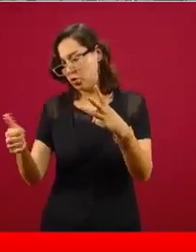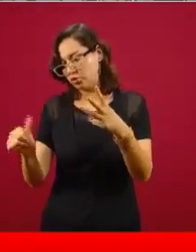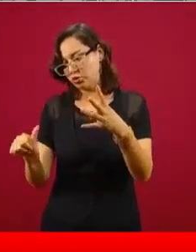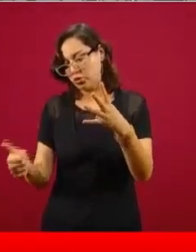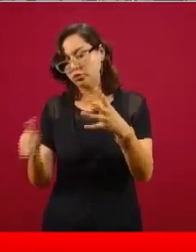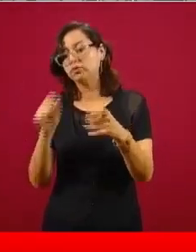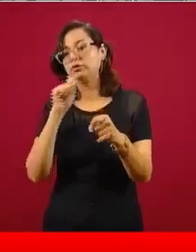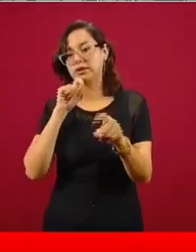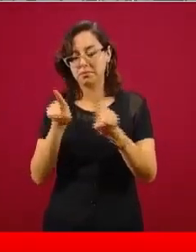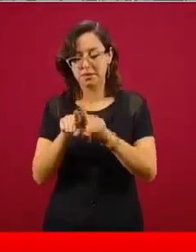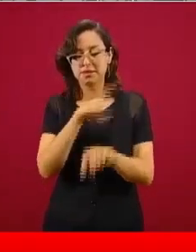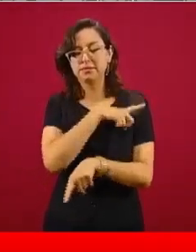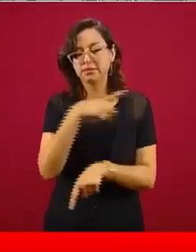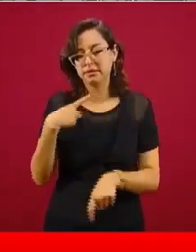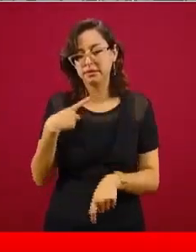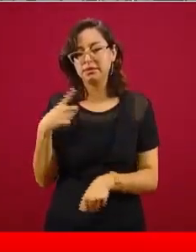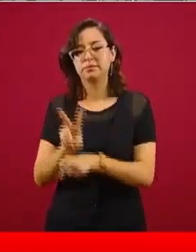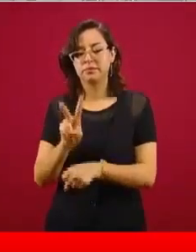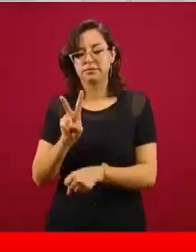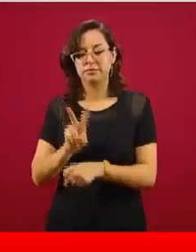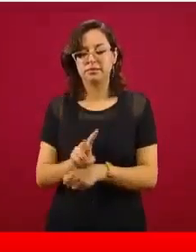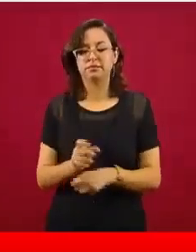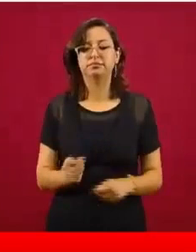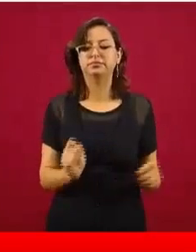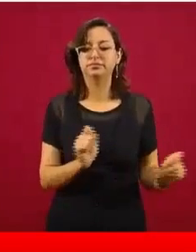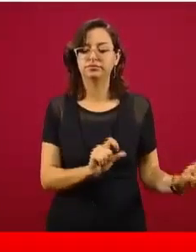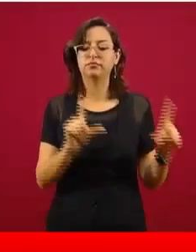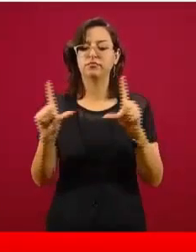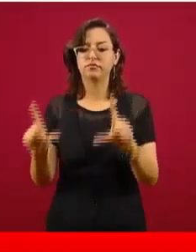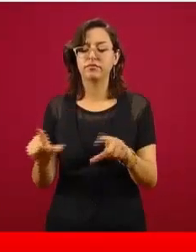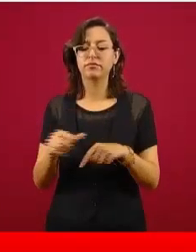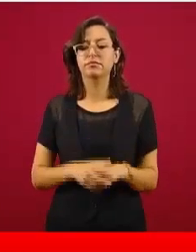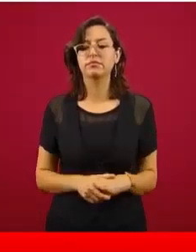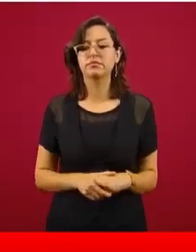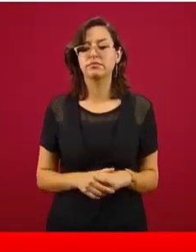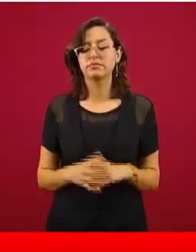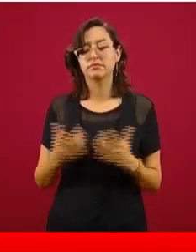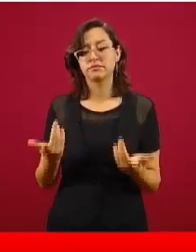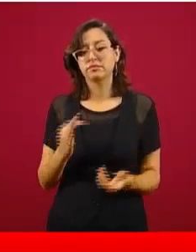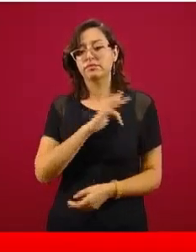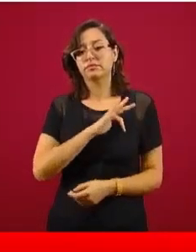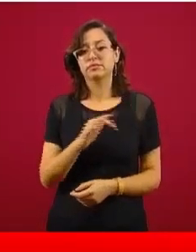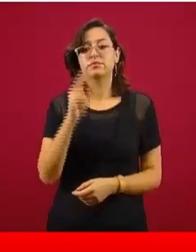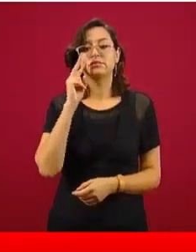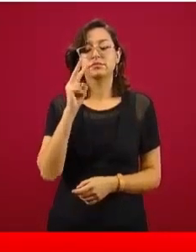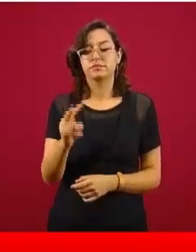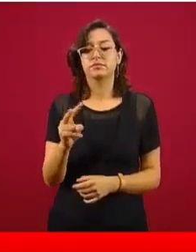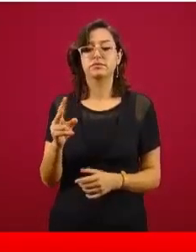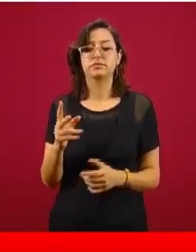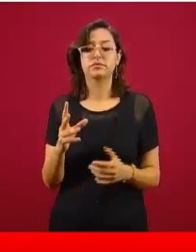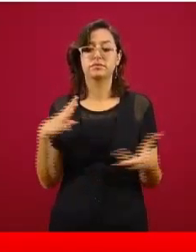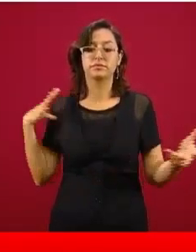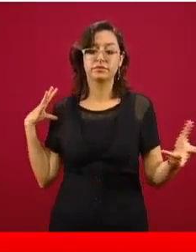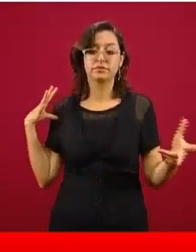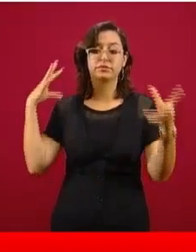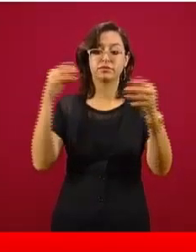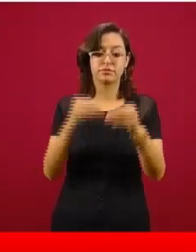vemos los casos sospechosos y confirmados, los que han sido acumulados, también vemos ese patrón de